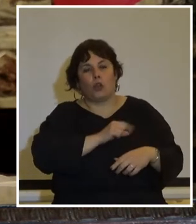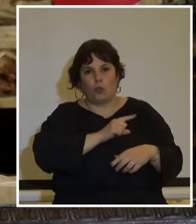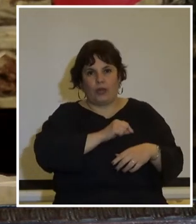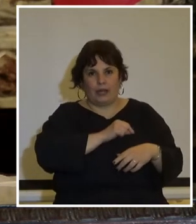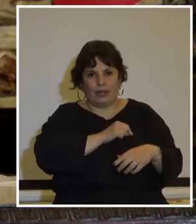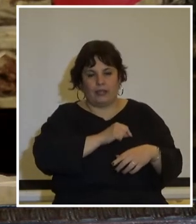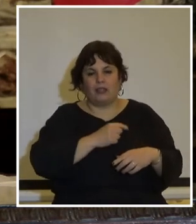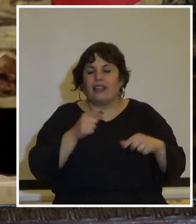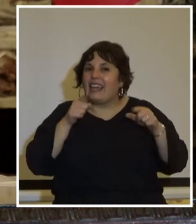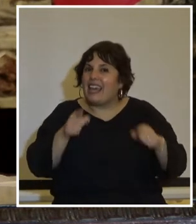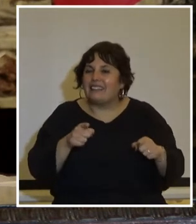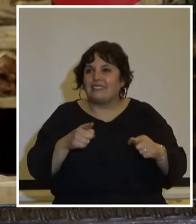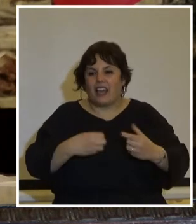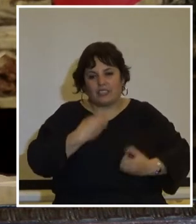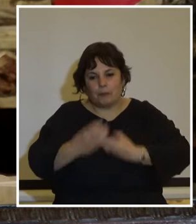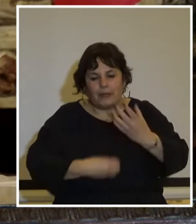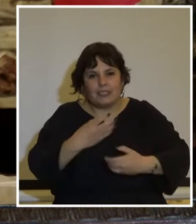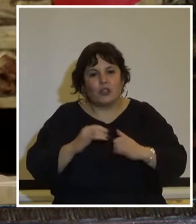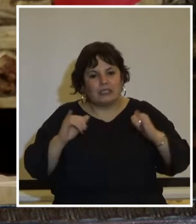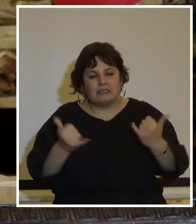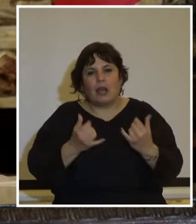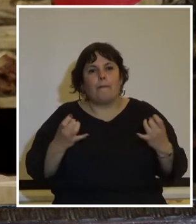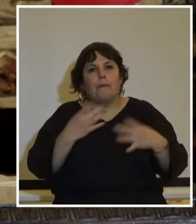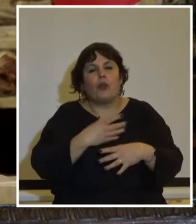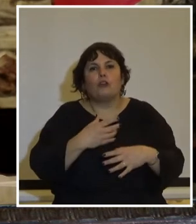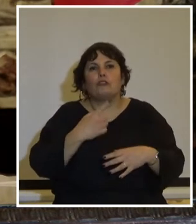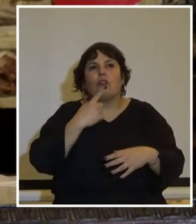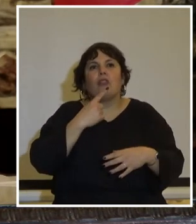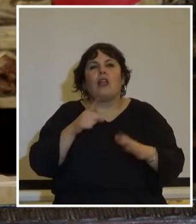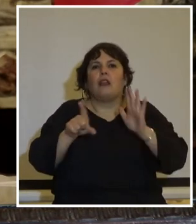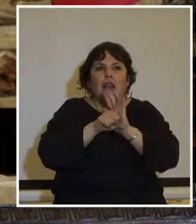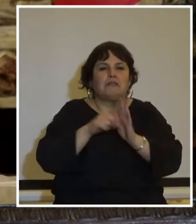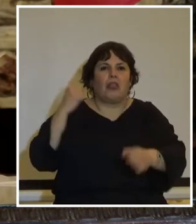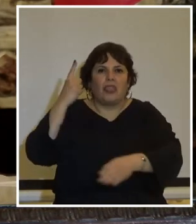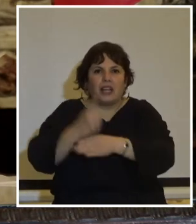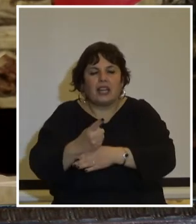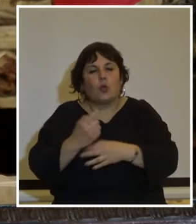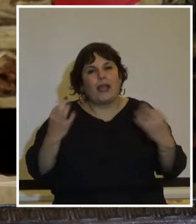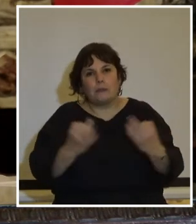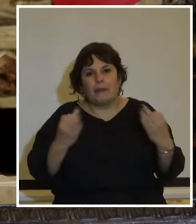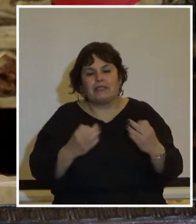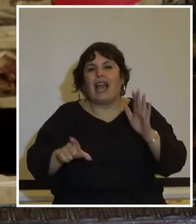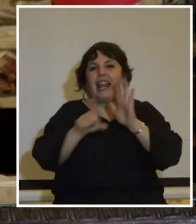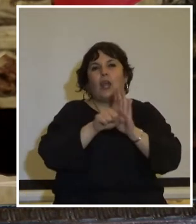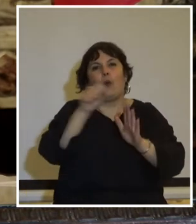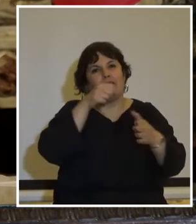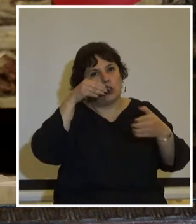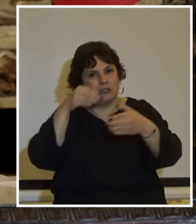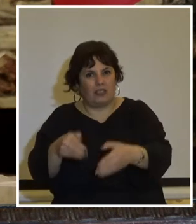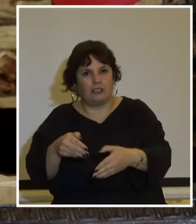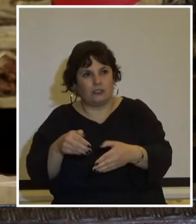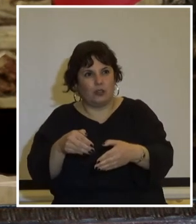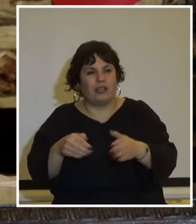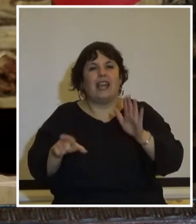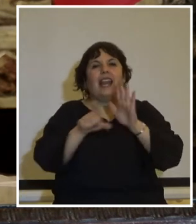es que en esas expresiones se han cristalizado en decretos y leyes en especial la ley de urgente consideración